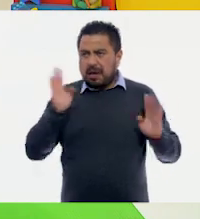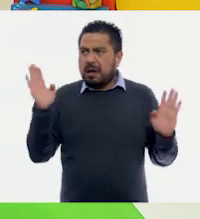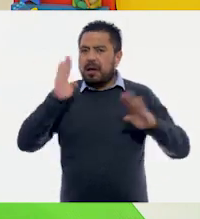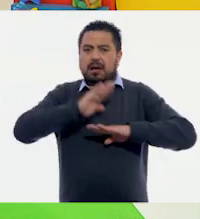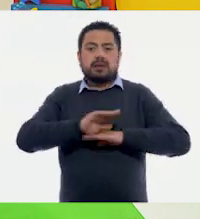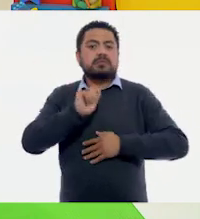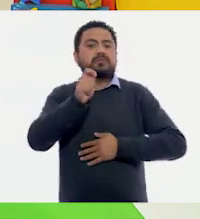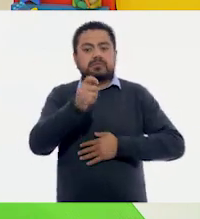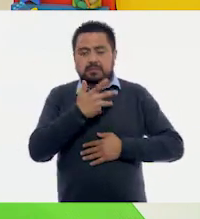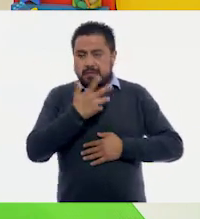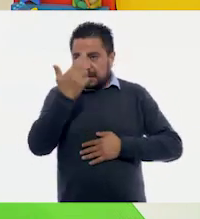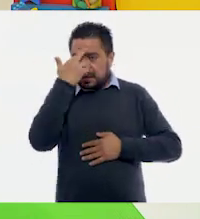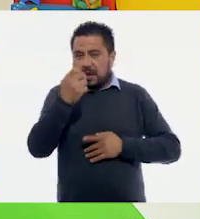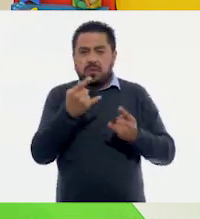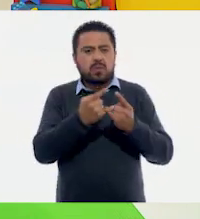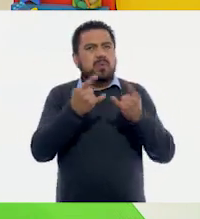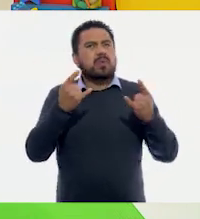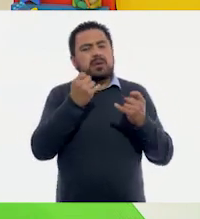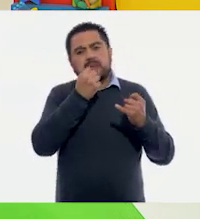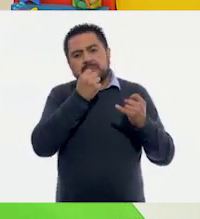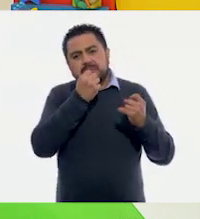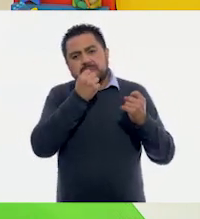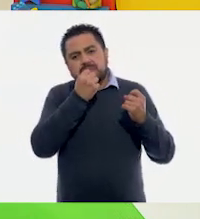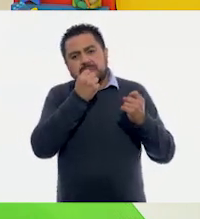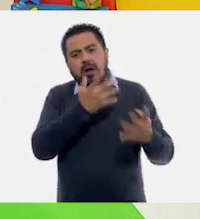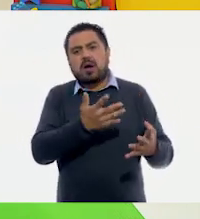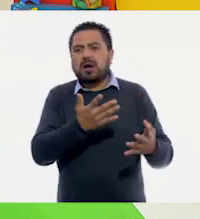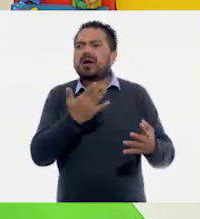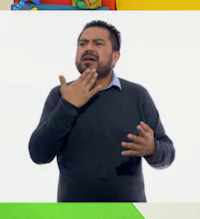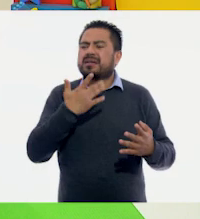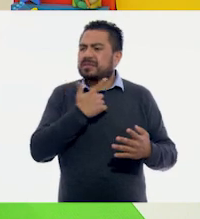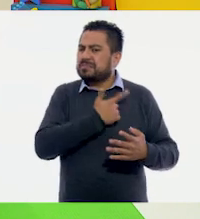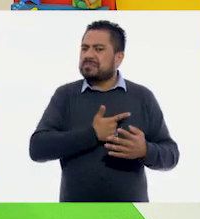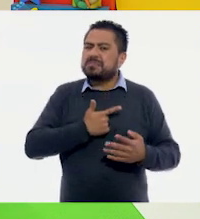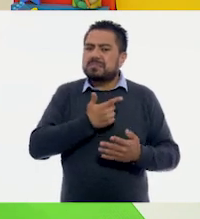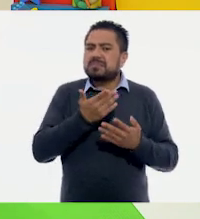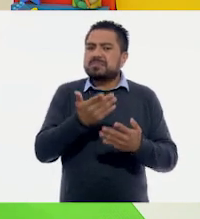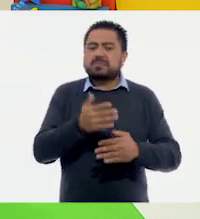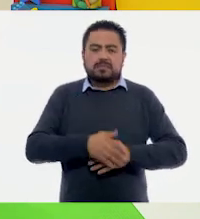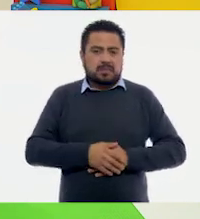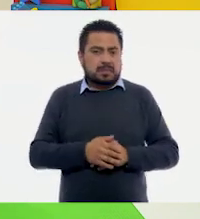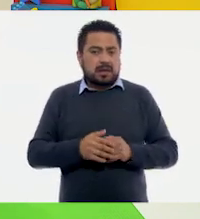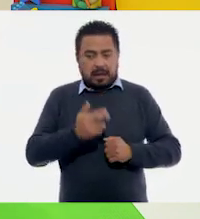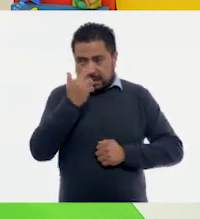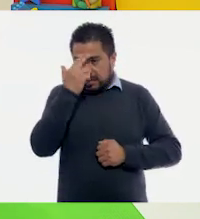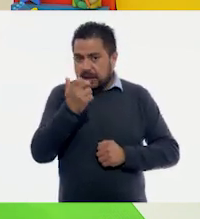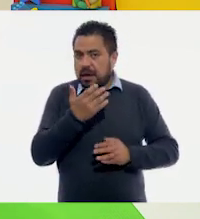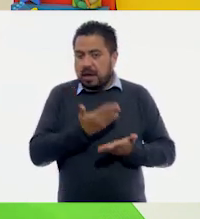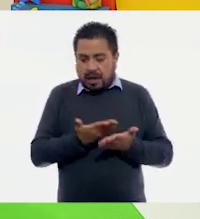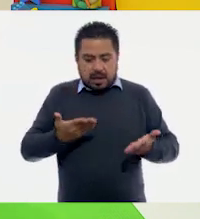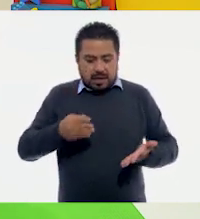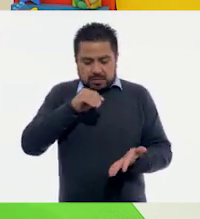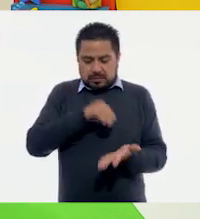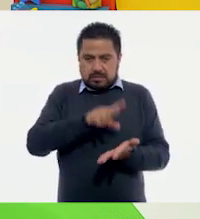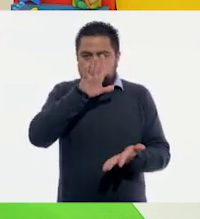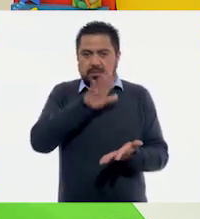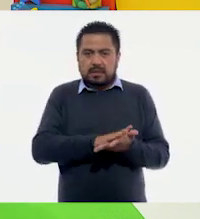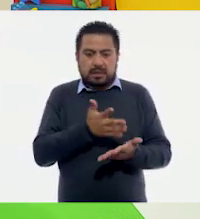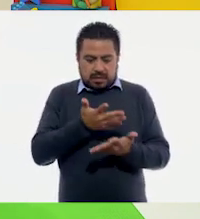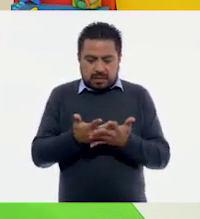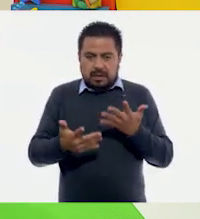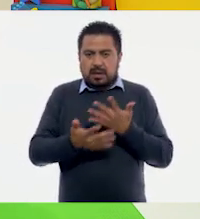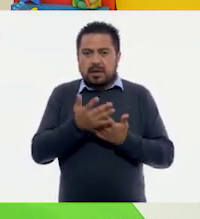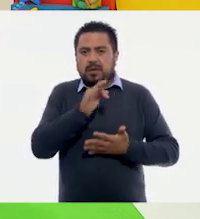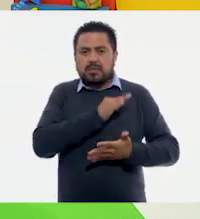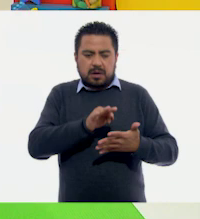Tenías razón. El cuento está hermoso. ¡Qué bueno que te gustó! Con más razón lo vamos a registrar para tenerlo a la mano